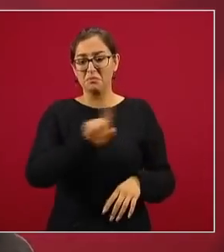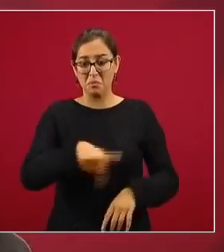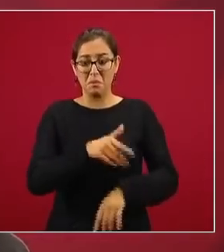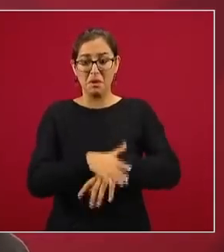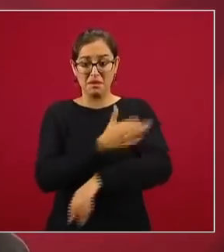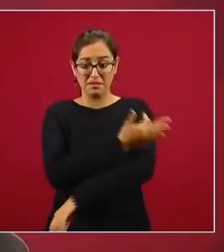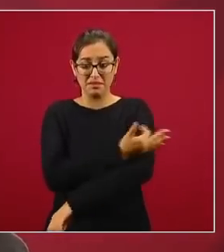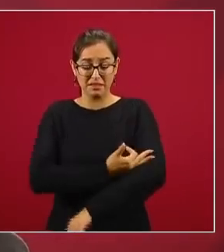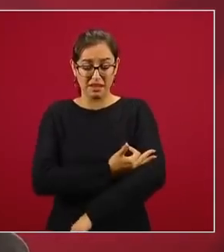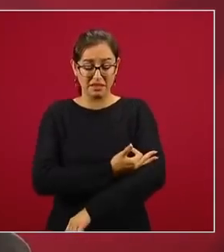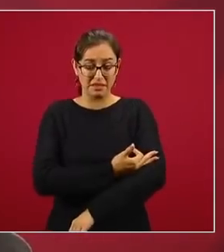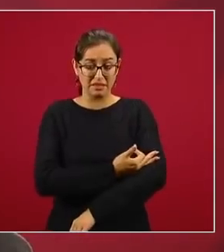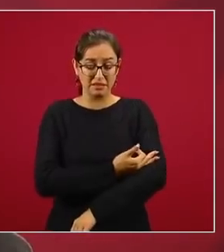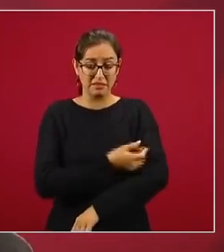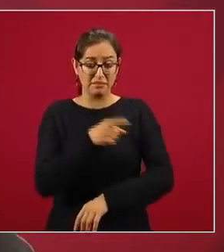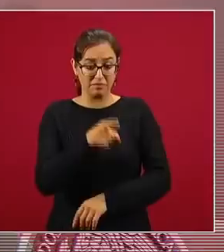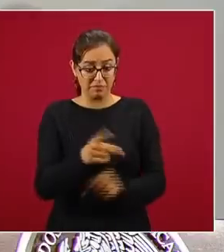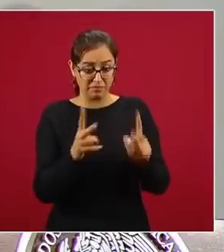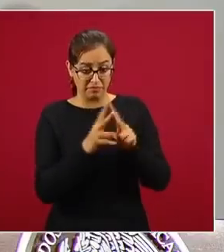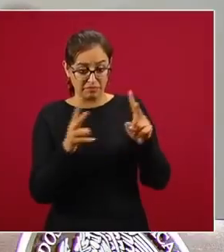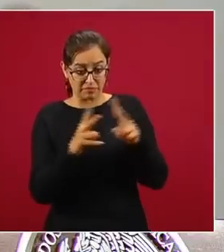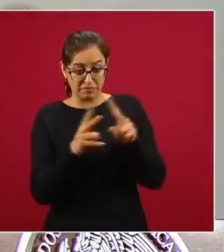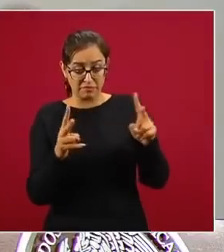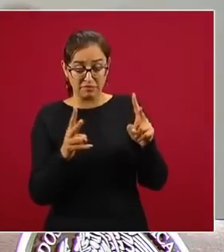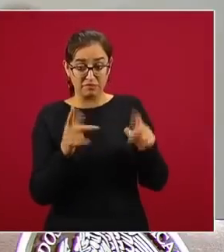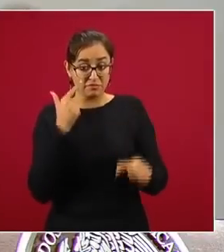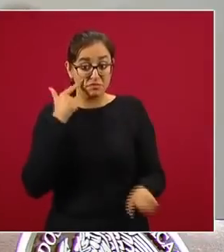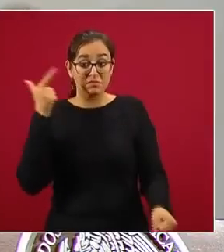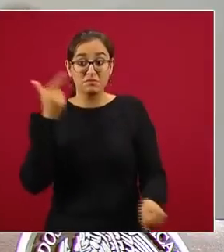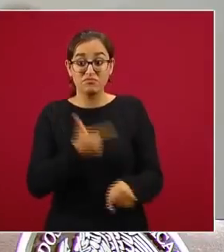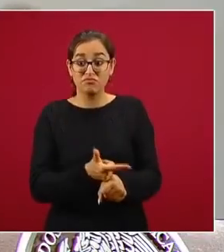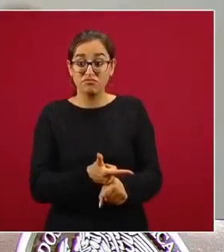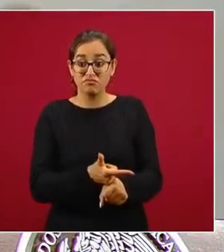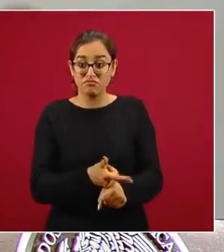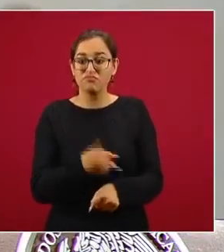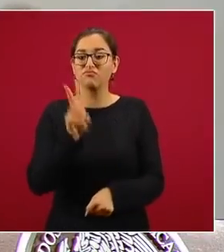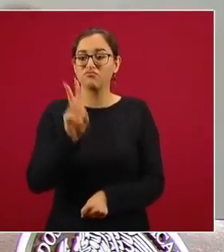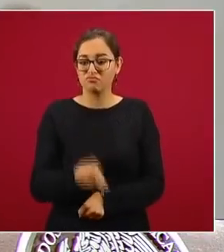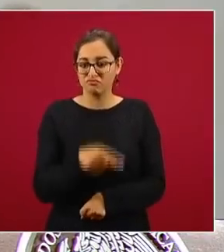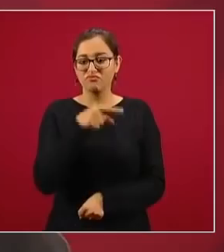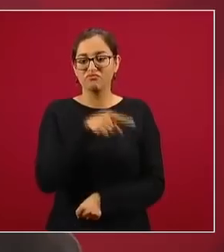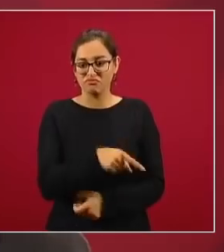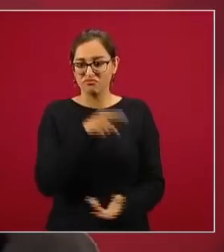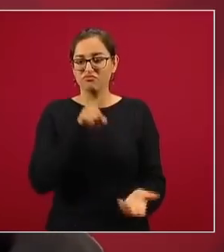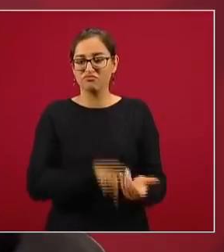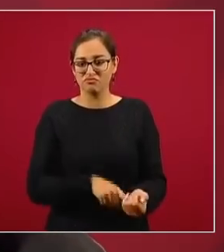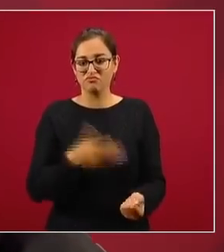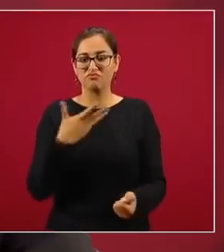detienen a estas personas y en efecto llevaban